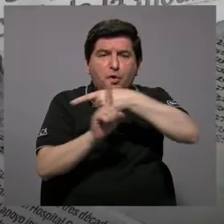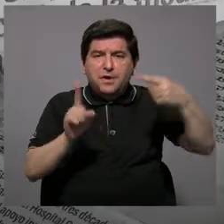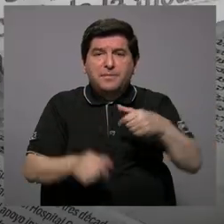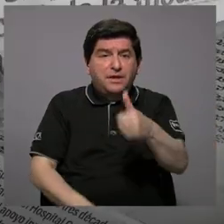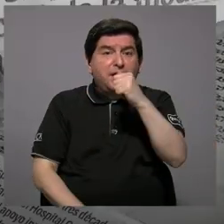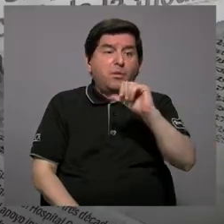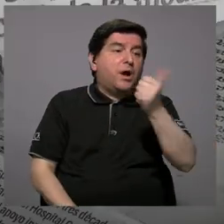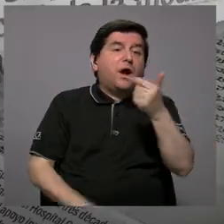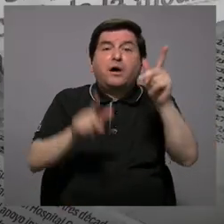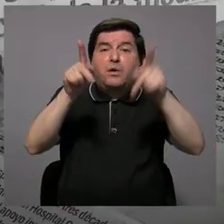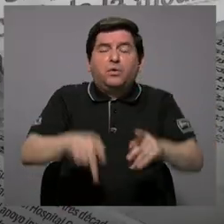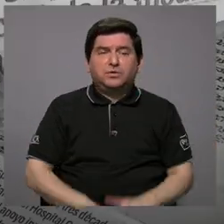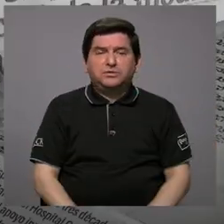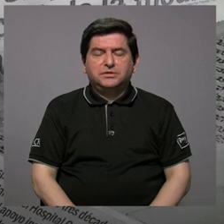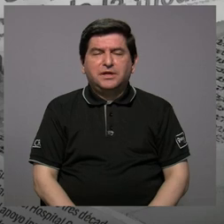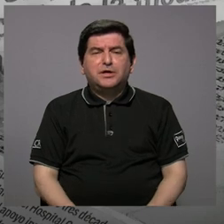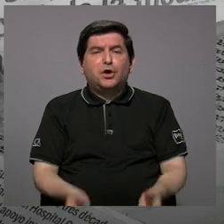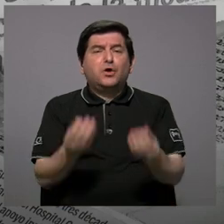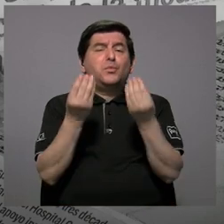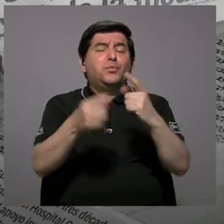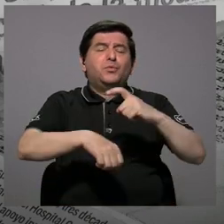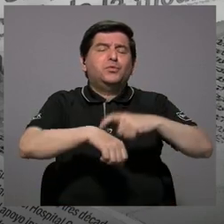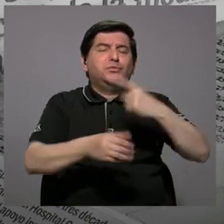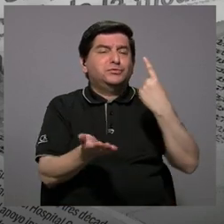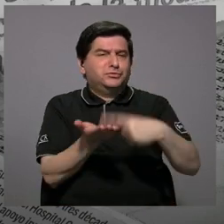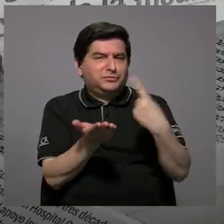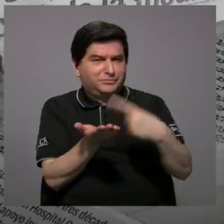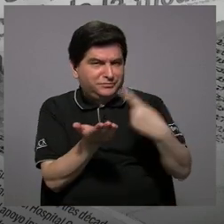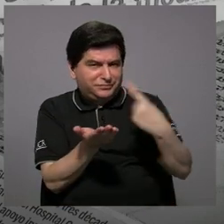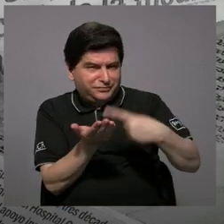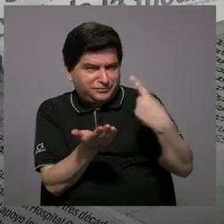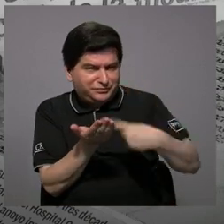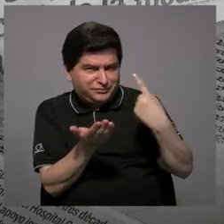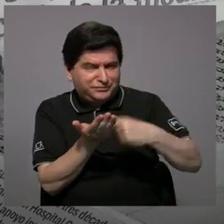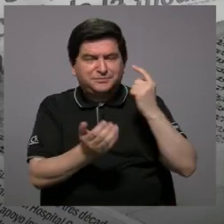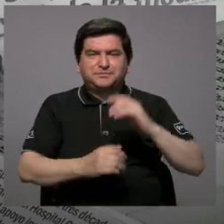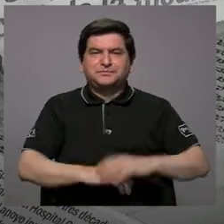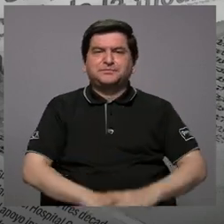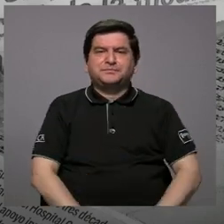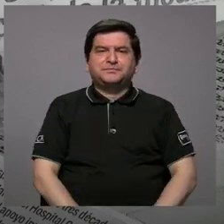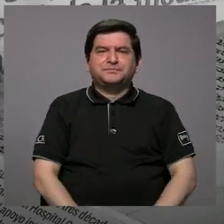el tema da para mucho rato porque son muchas las